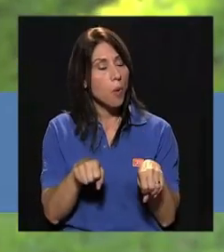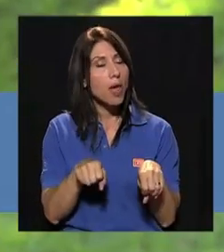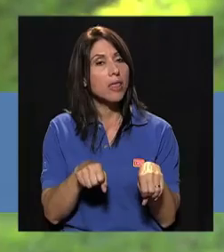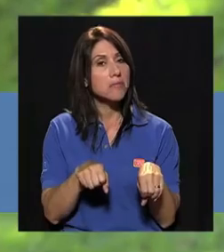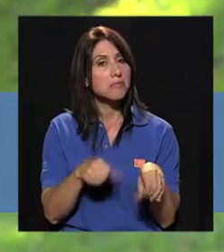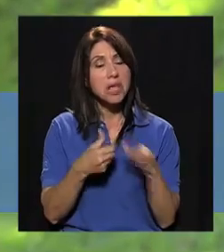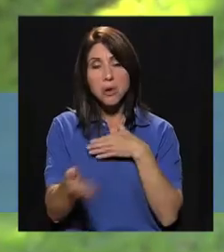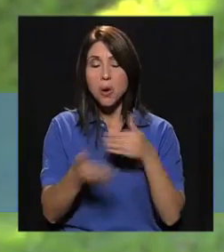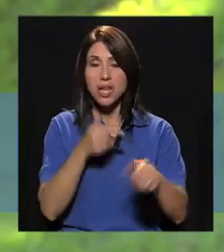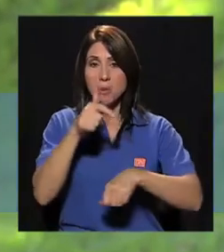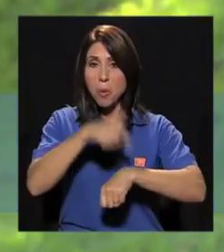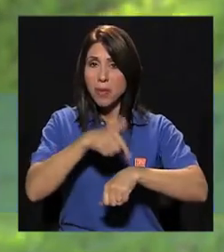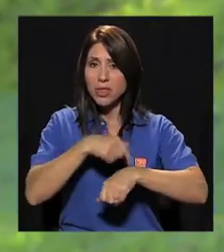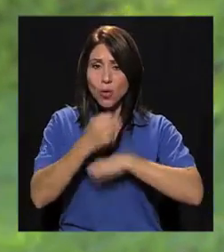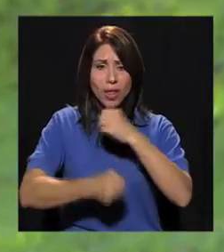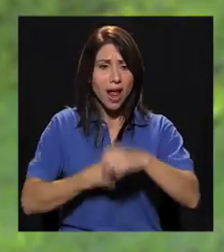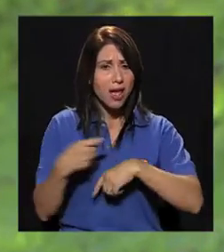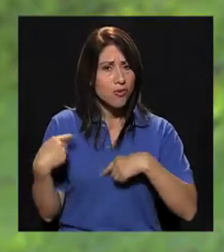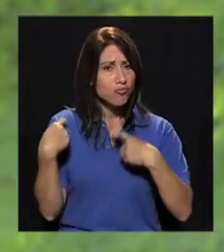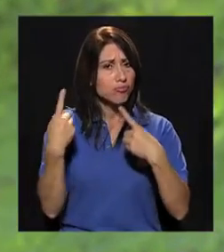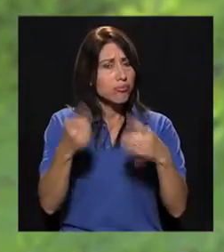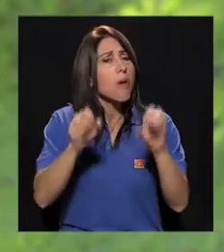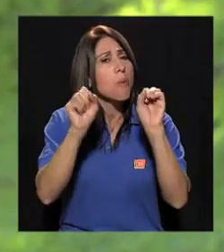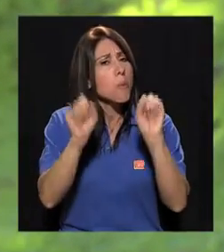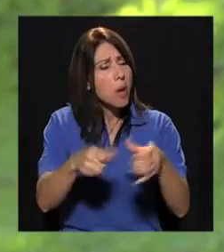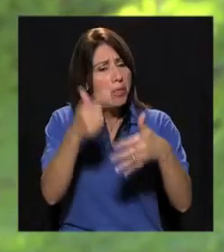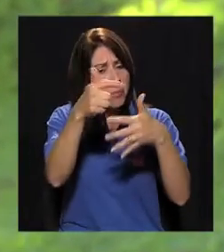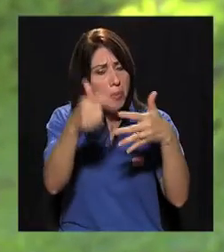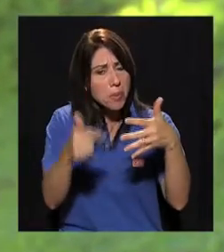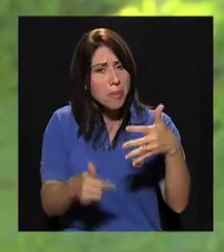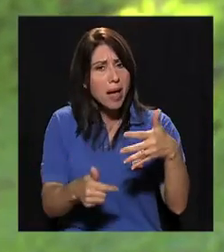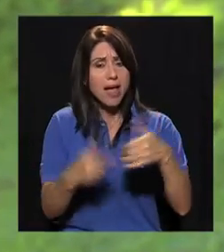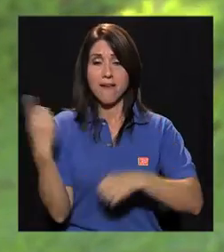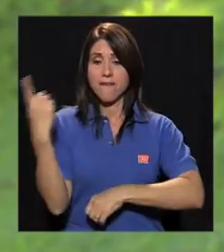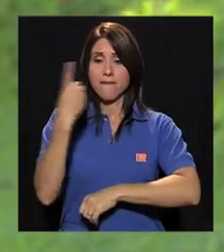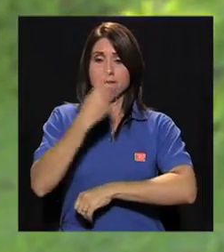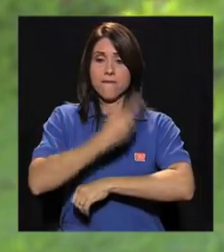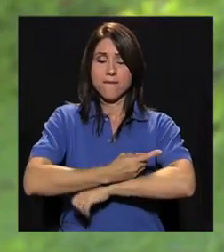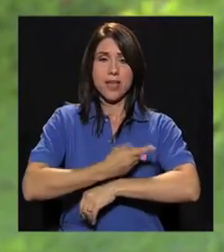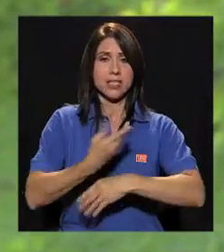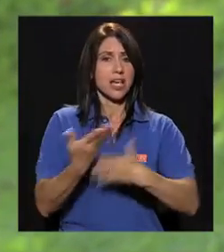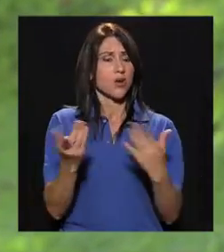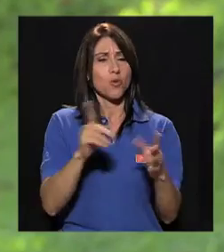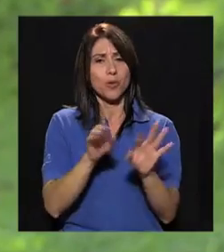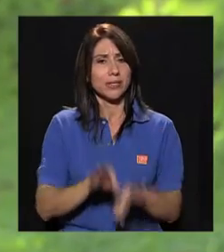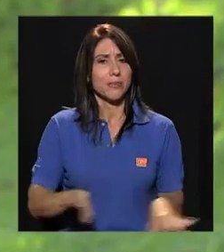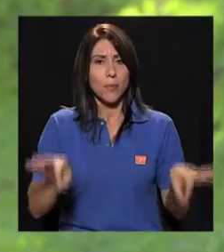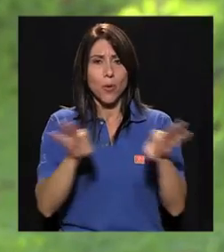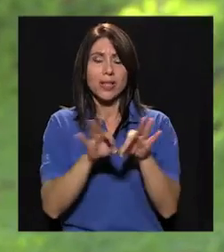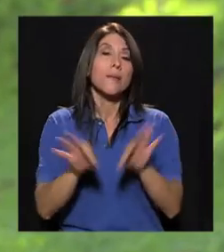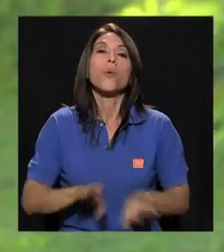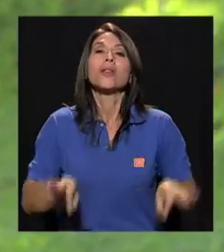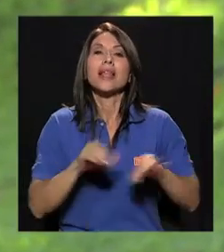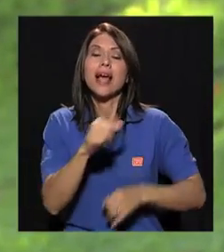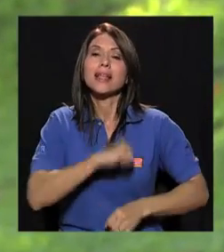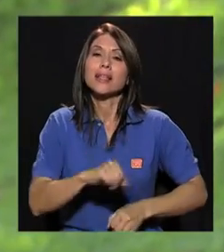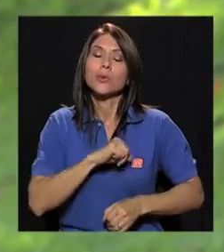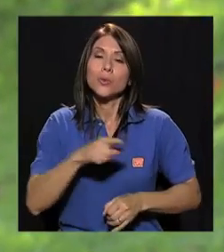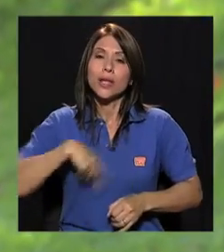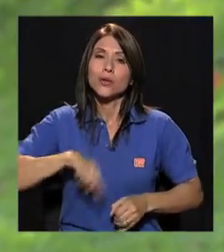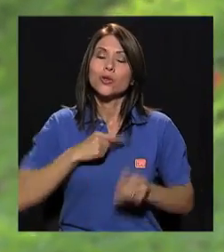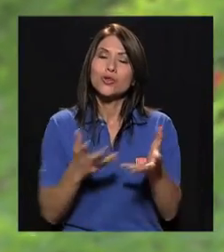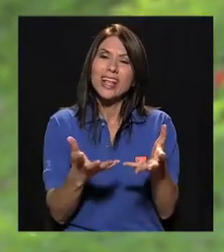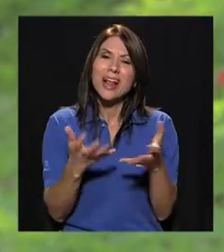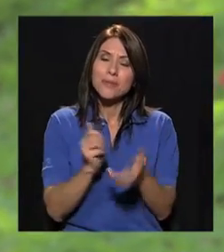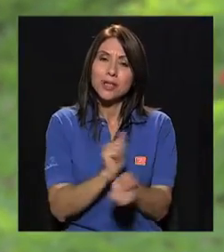Se pueden tomar estos puntos en cualquier momento del año, por supuesto. La fecha no es lo que importa. Lo que importa es la actitud y que tengamos